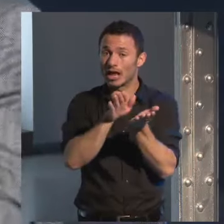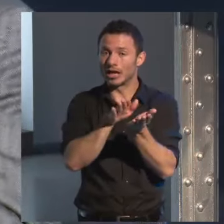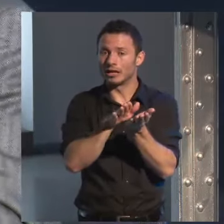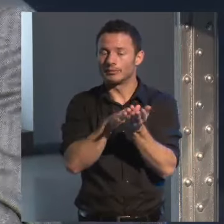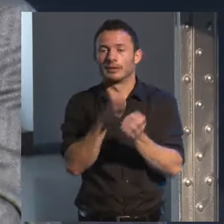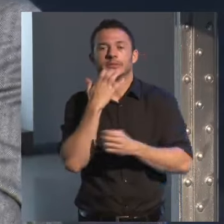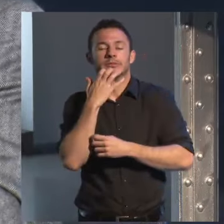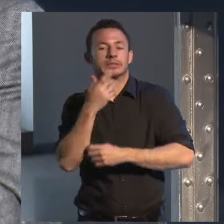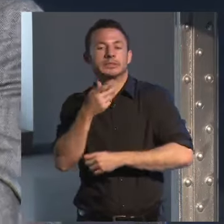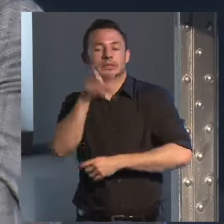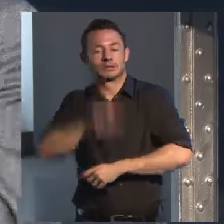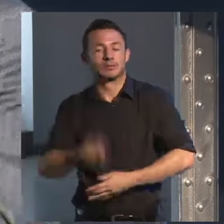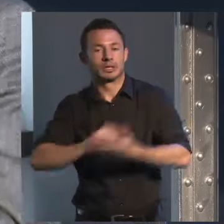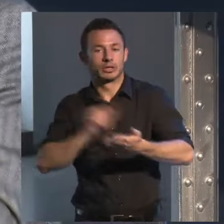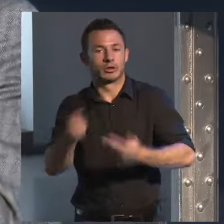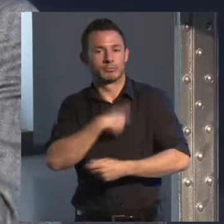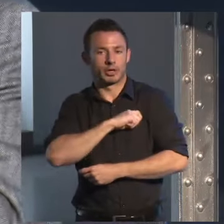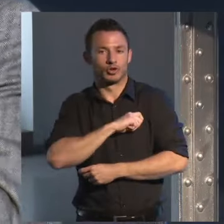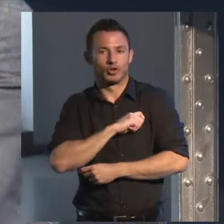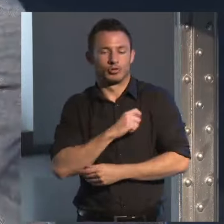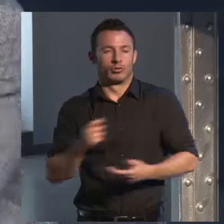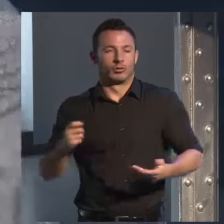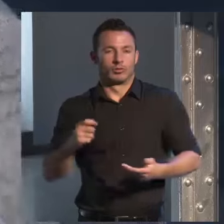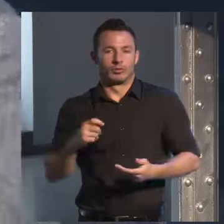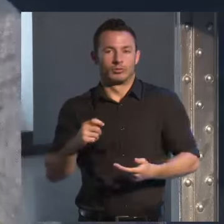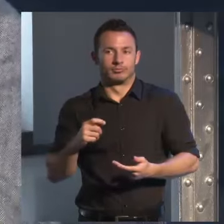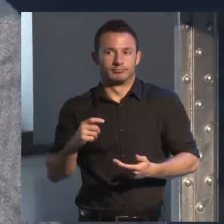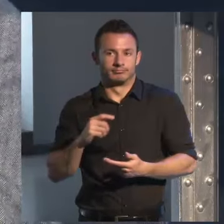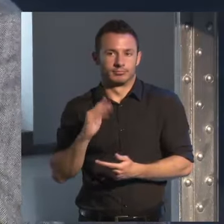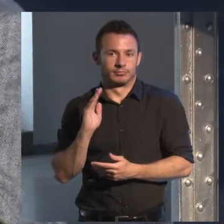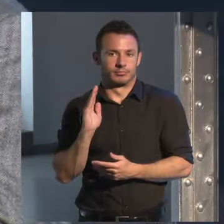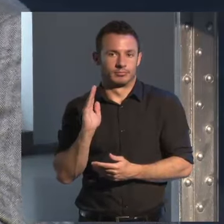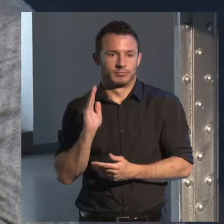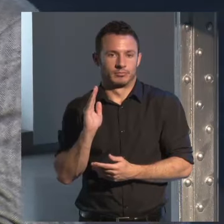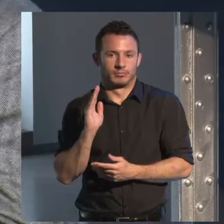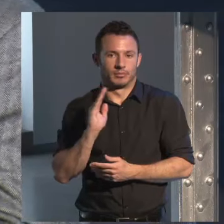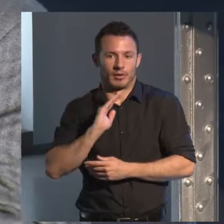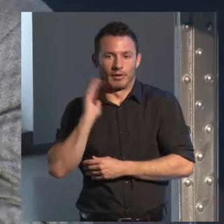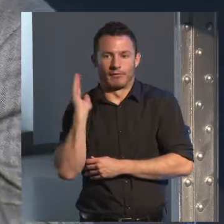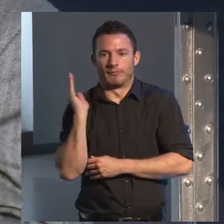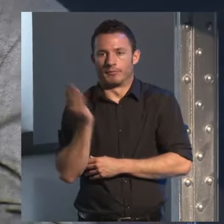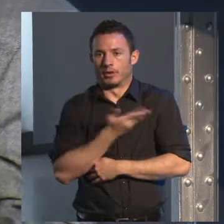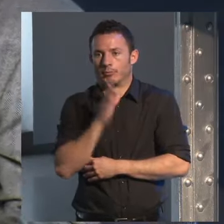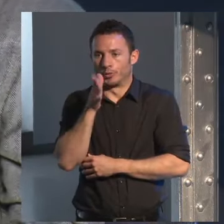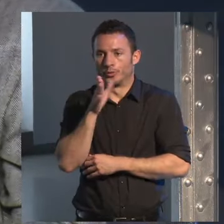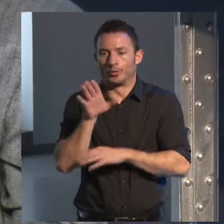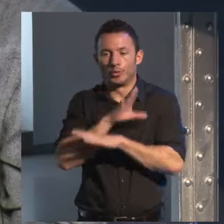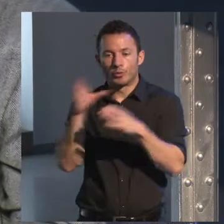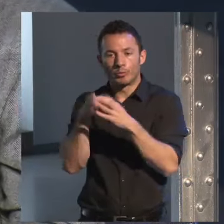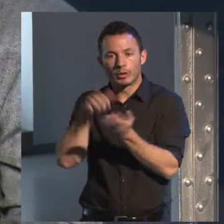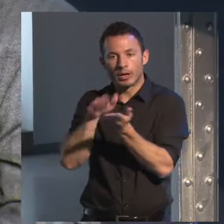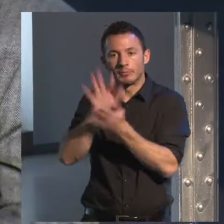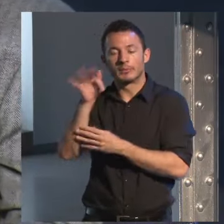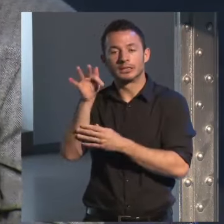si un escritor español se ve afectado porque hay una concentración de los grupos editoriales y de los lugares de